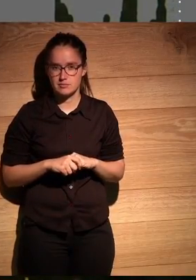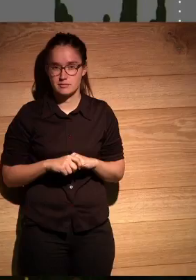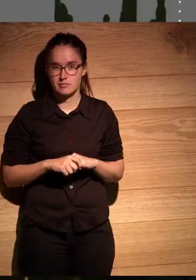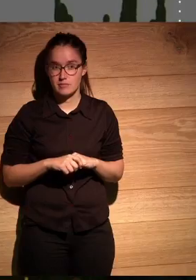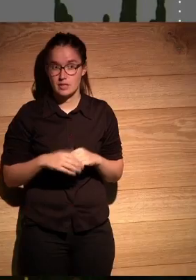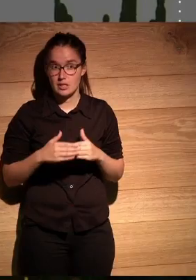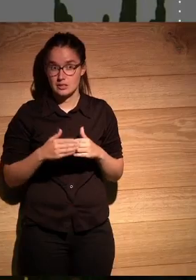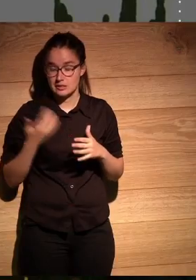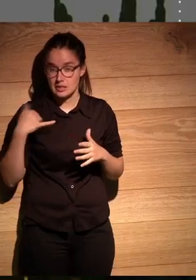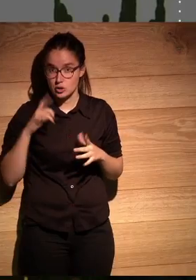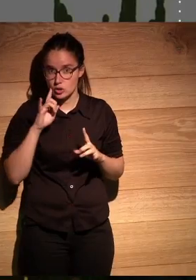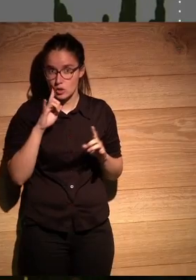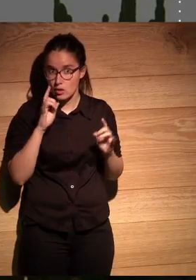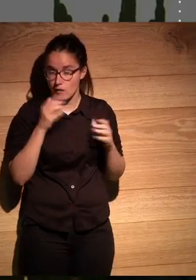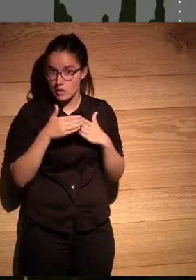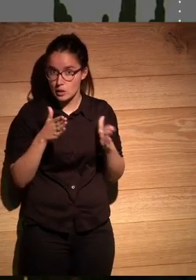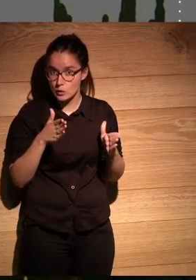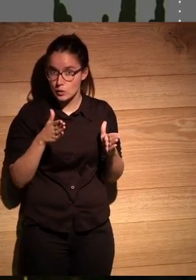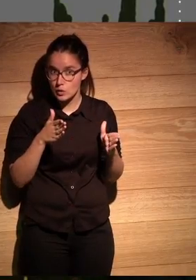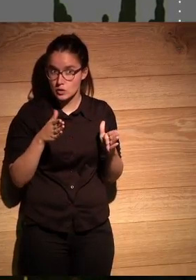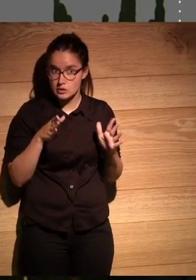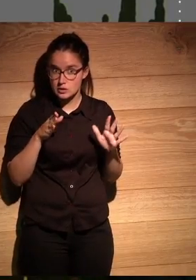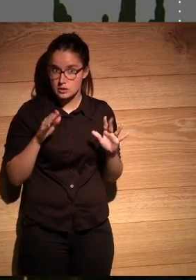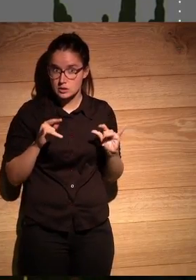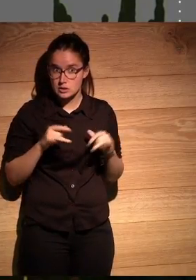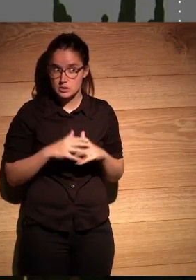está abierto ya el sonido aquí es de de allí